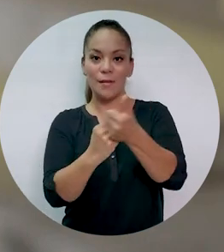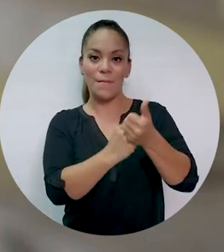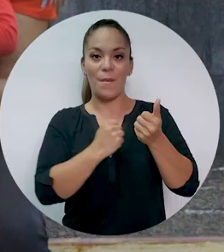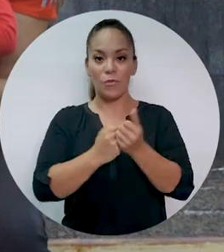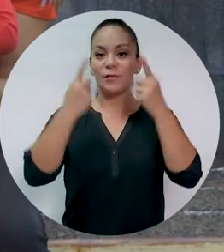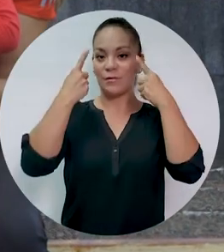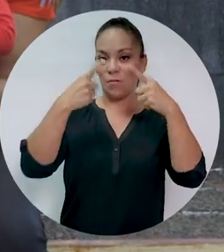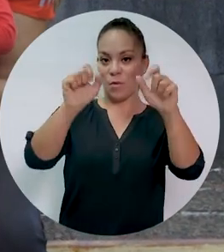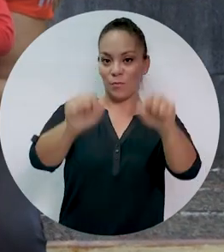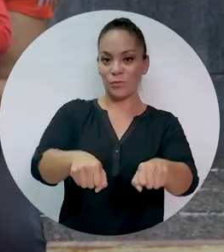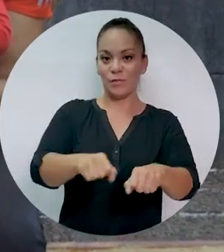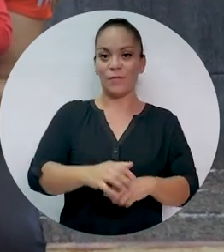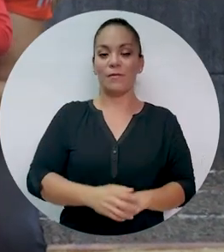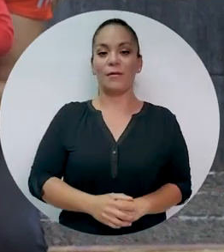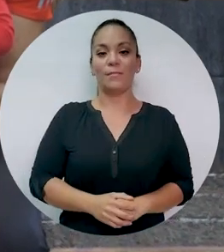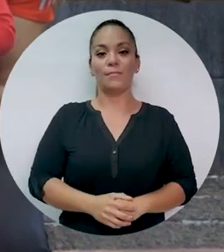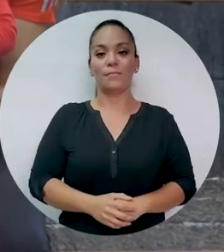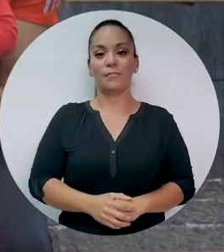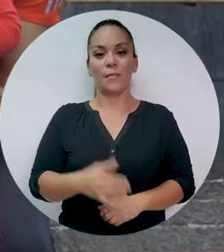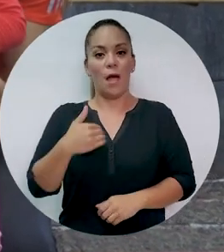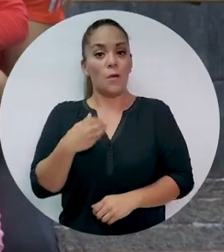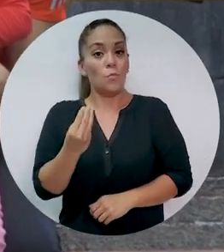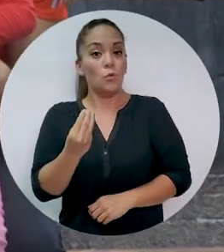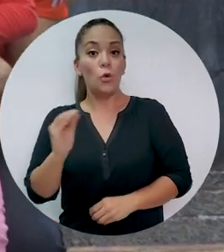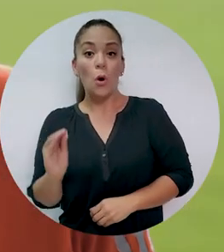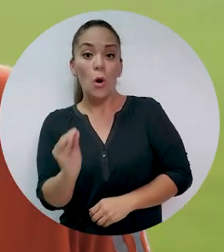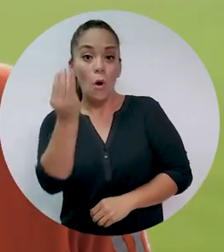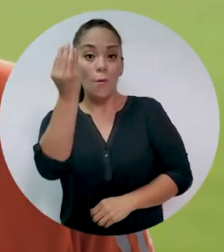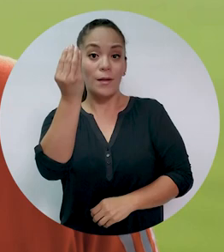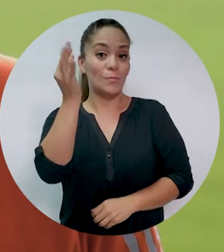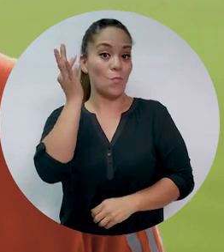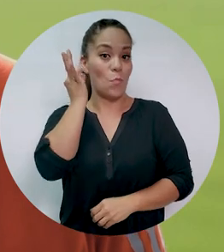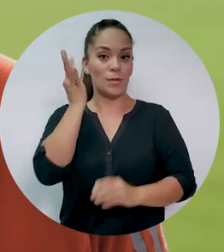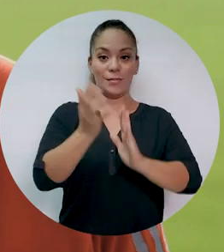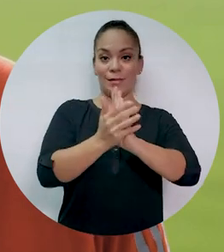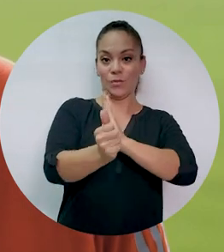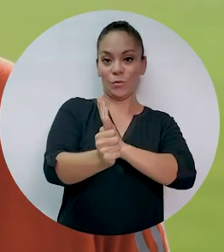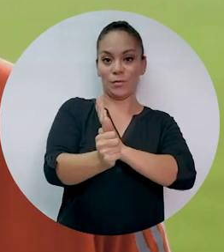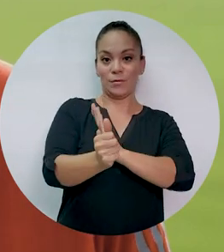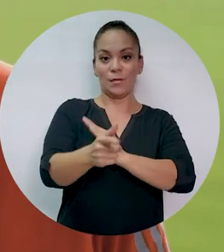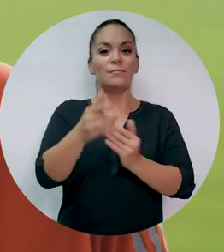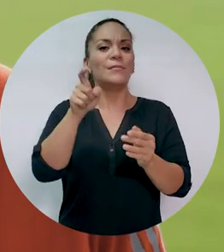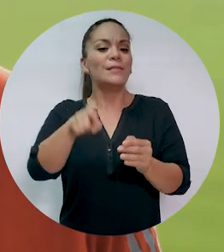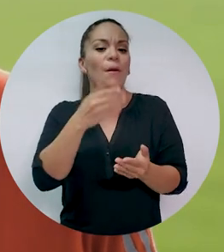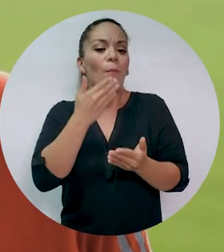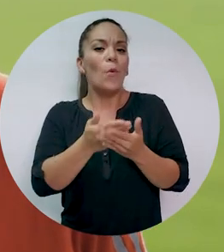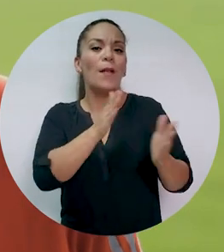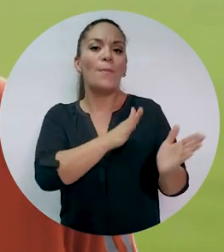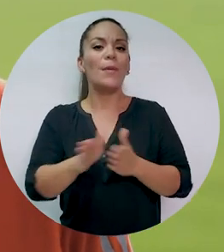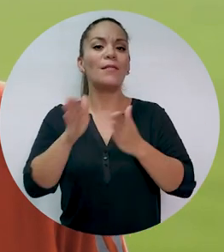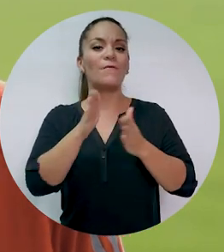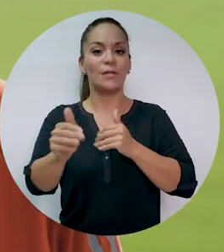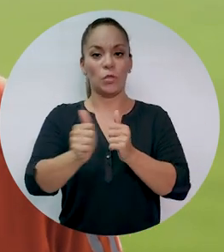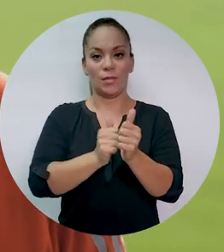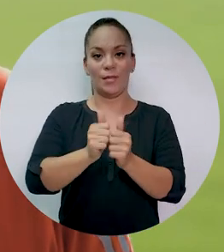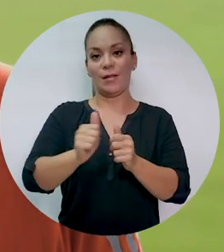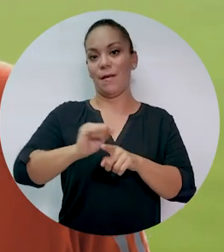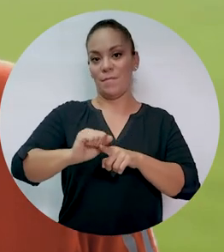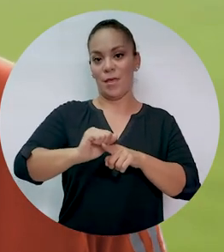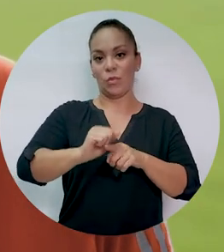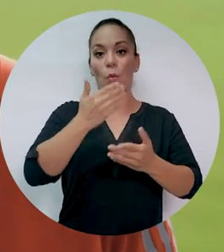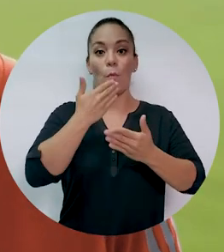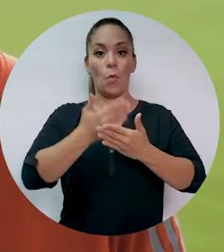apoyando, se va a ser posible eso. Hay jóvenes muy talentosas, lo que se ocupa es una buena planificación del entrenamiento,